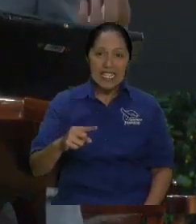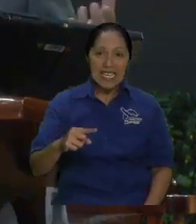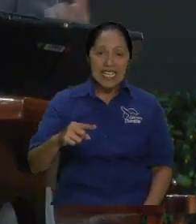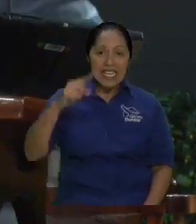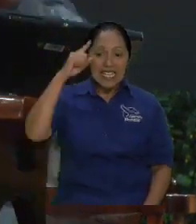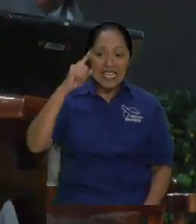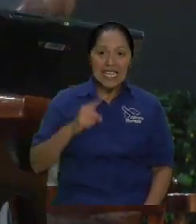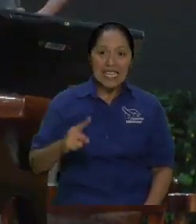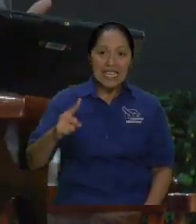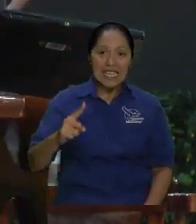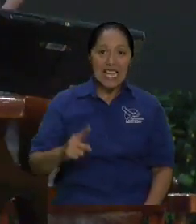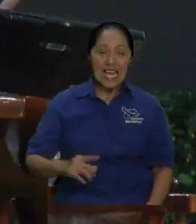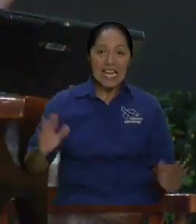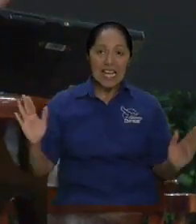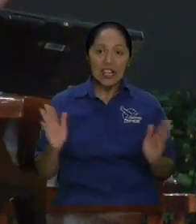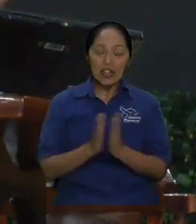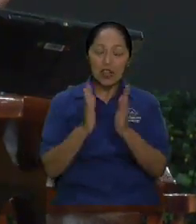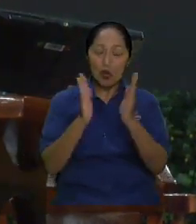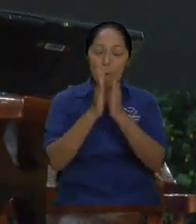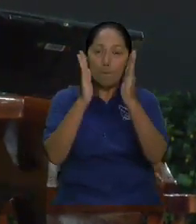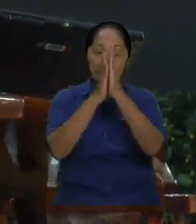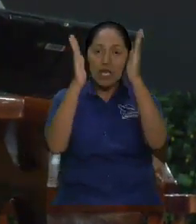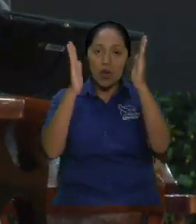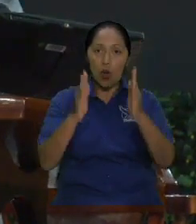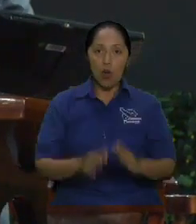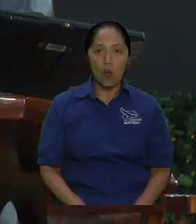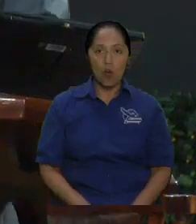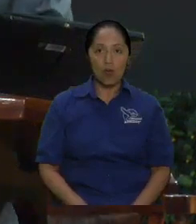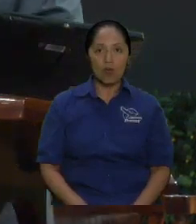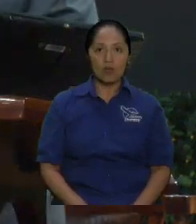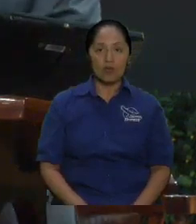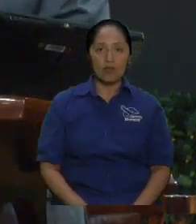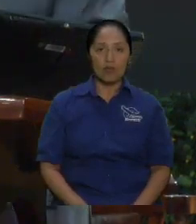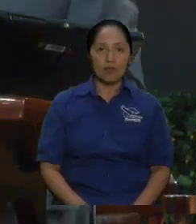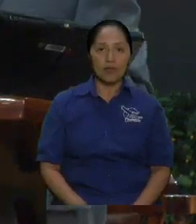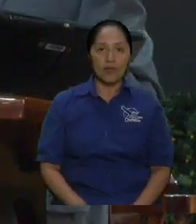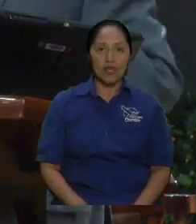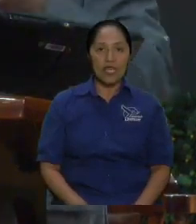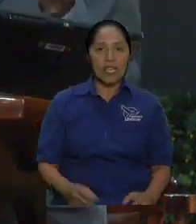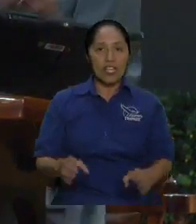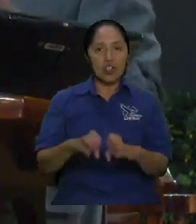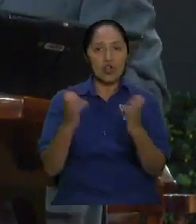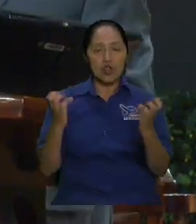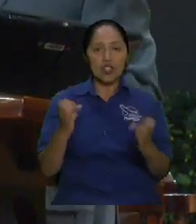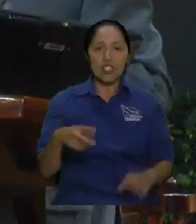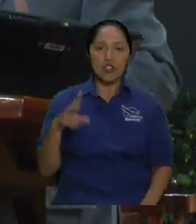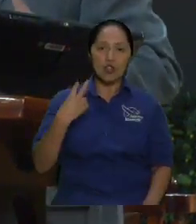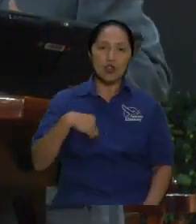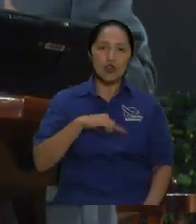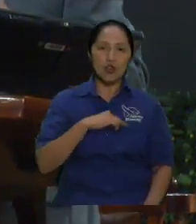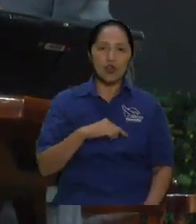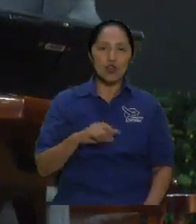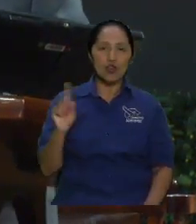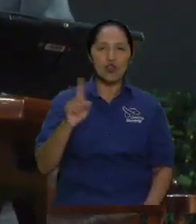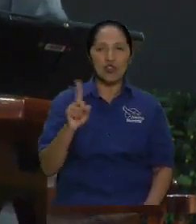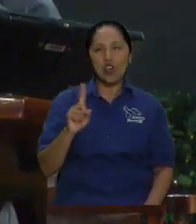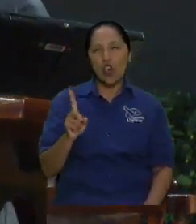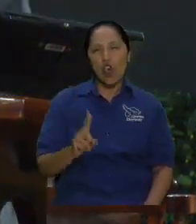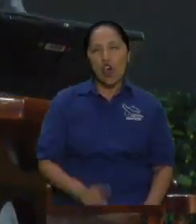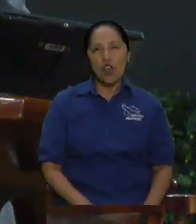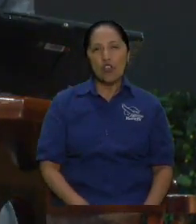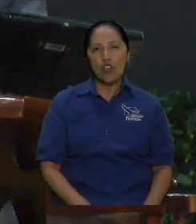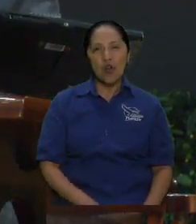El día del Señor para él es sábado. Entonces, no podemos meternos en ese lío, si es domingo, si es sábado. Porque